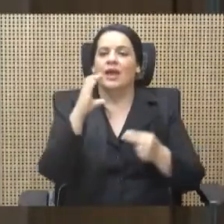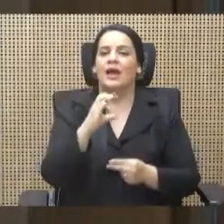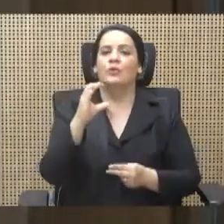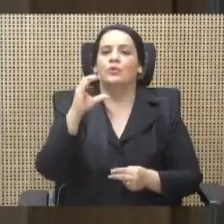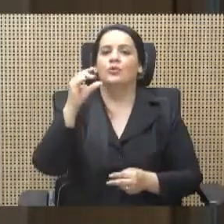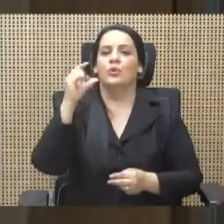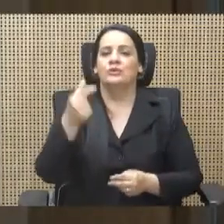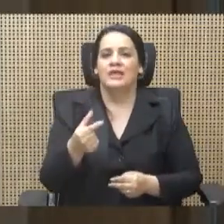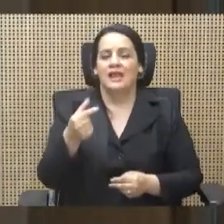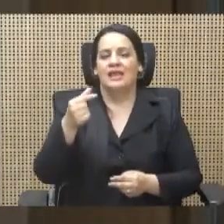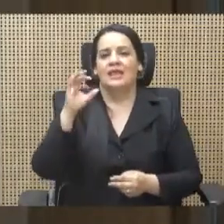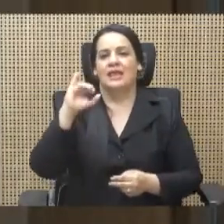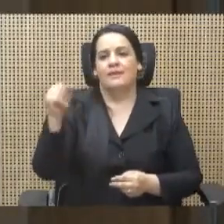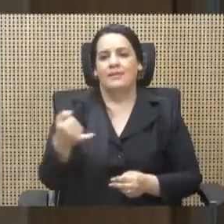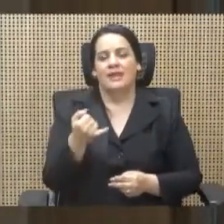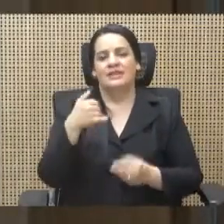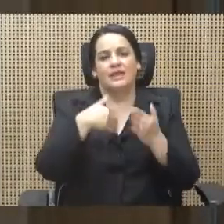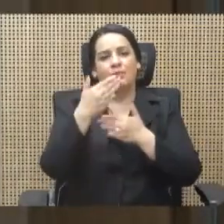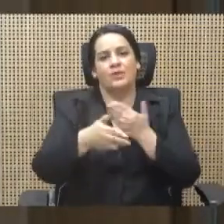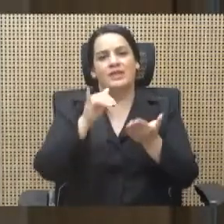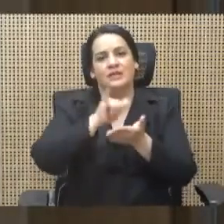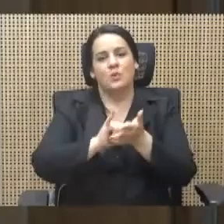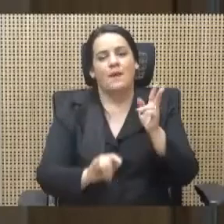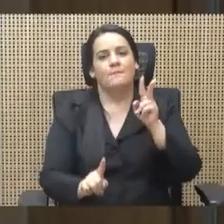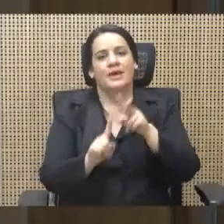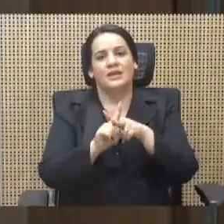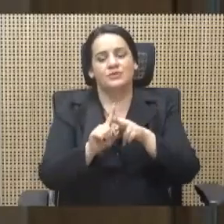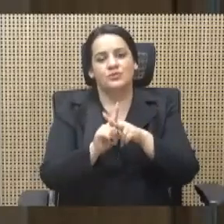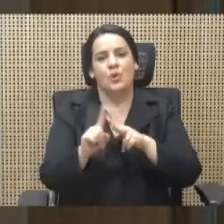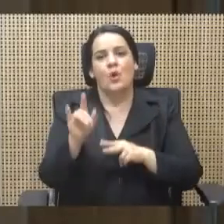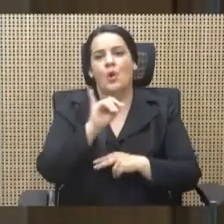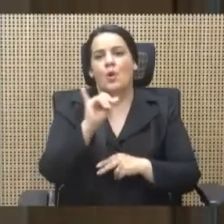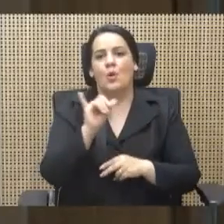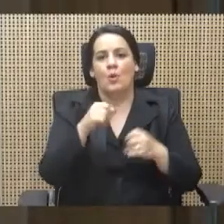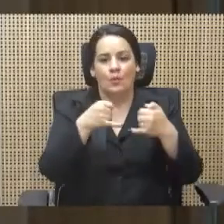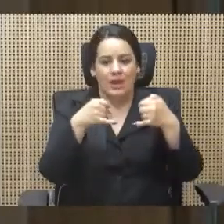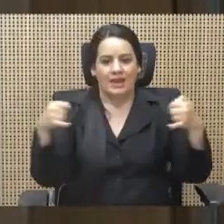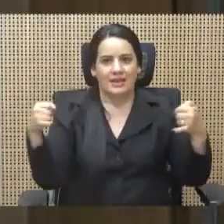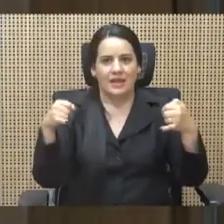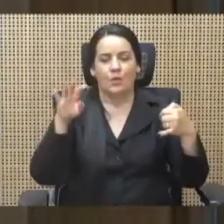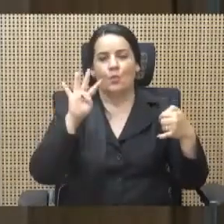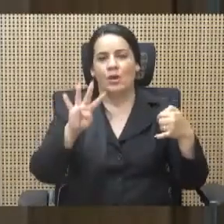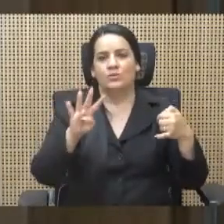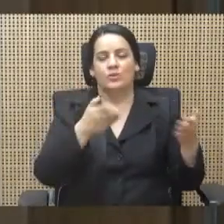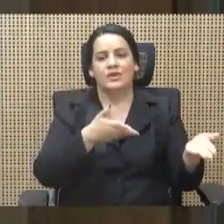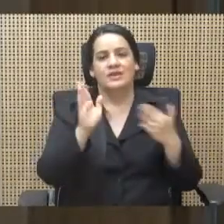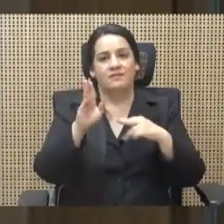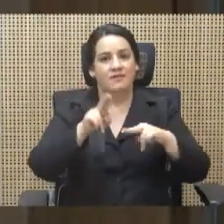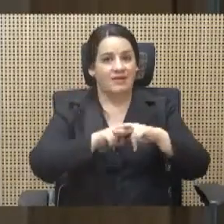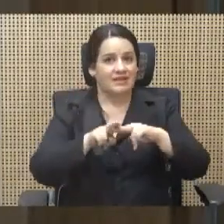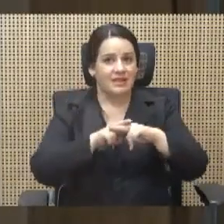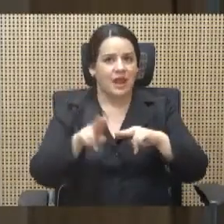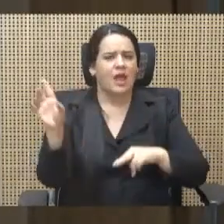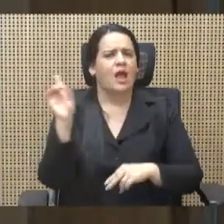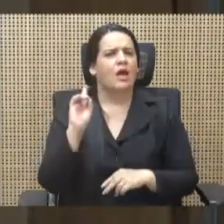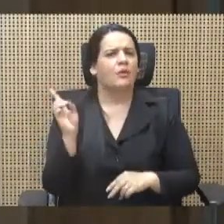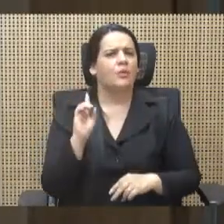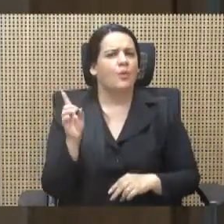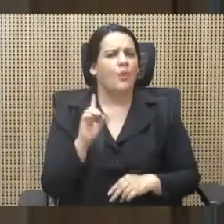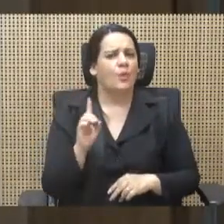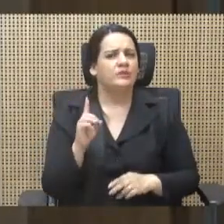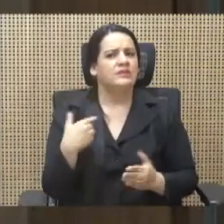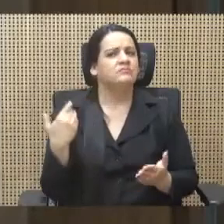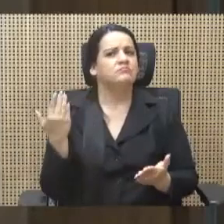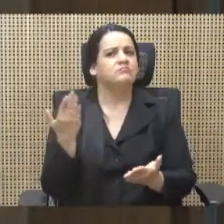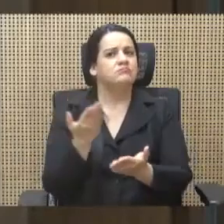Apareció como por arte de magia la línea 4 que llevaba el tren. ¿Y a dónde iba a llegar ese tren? Ni más ni